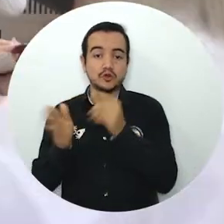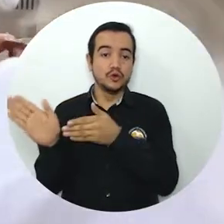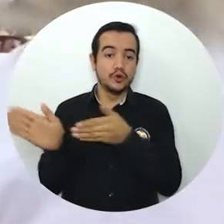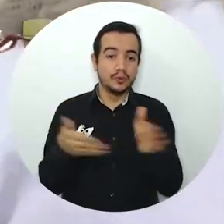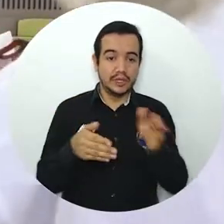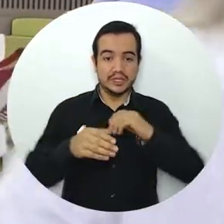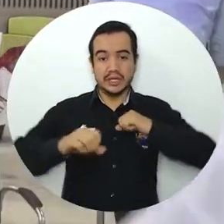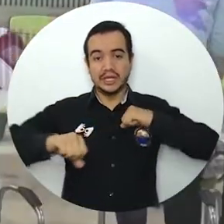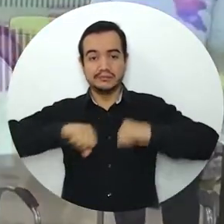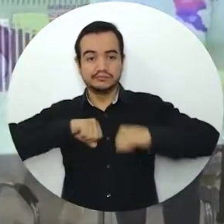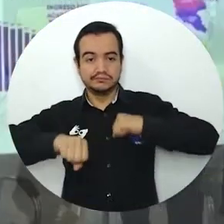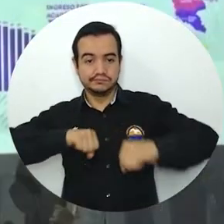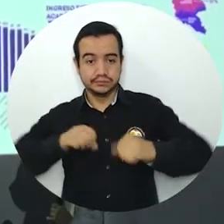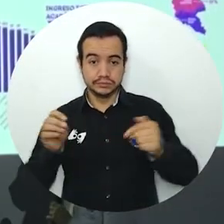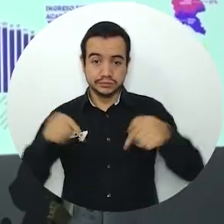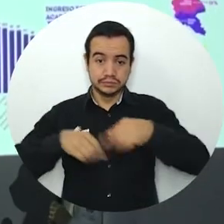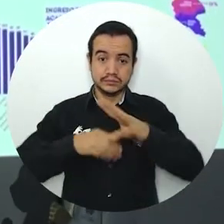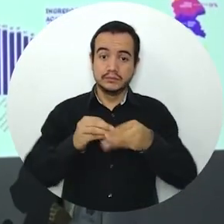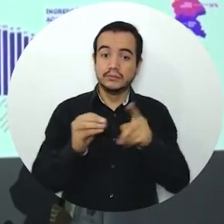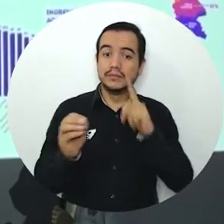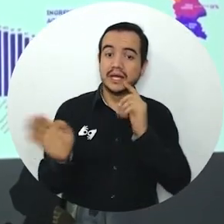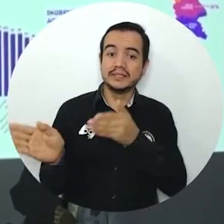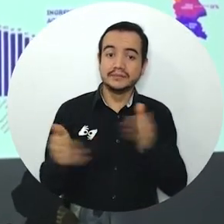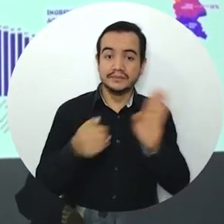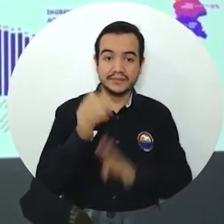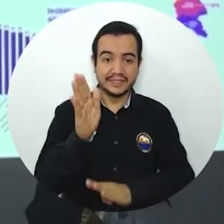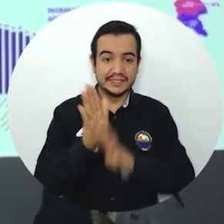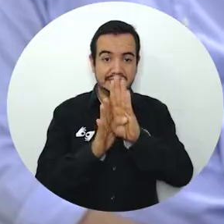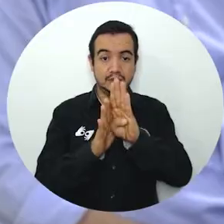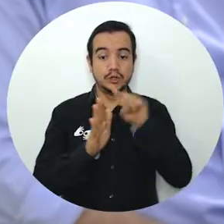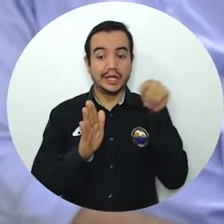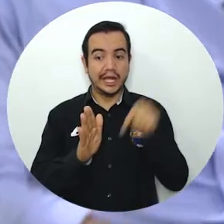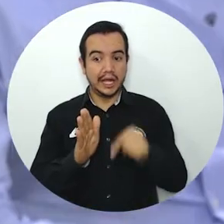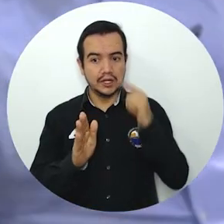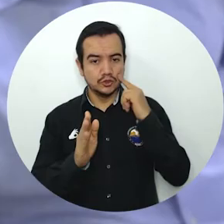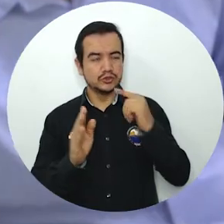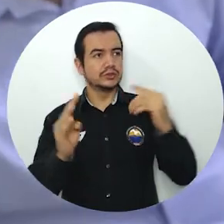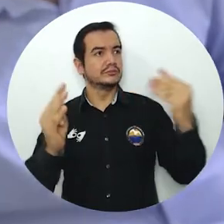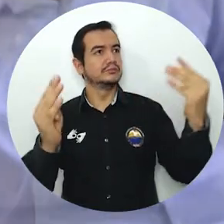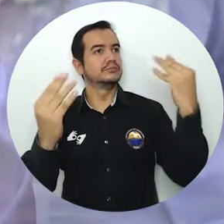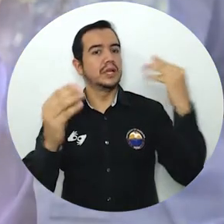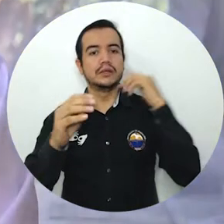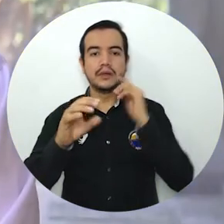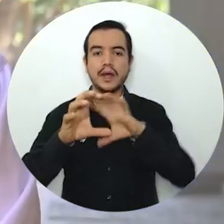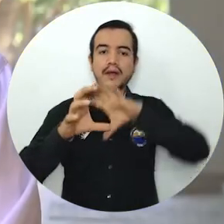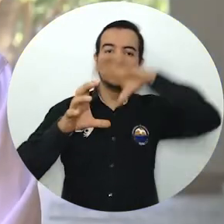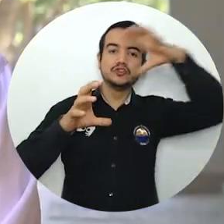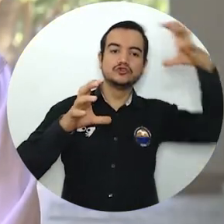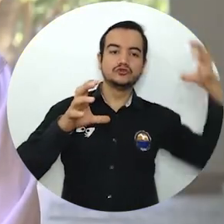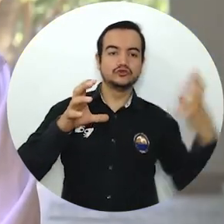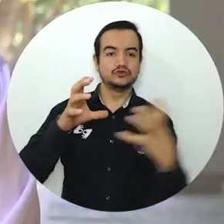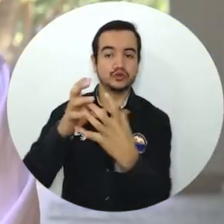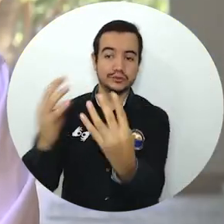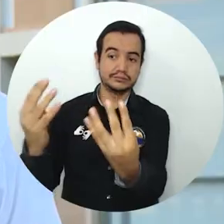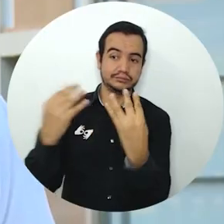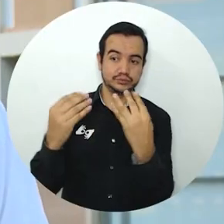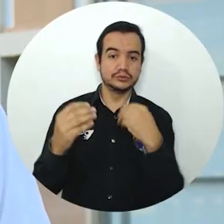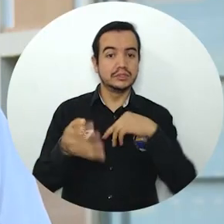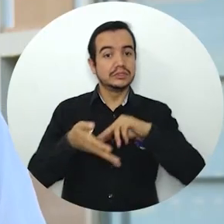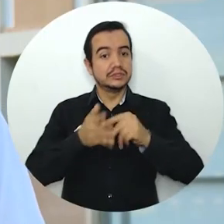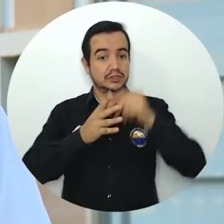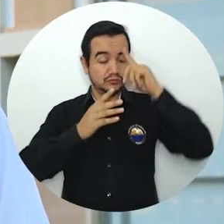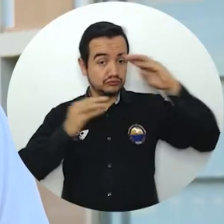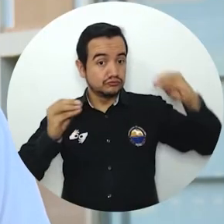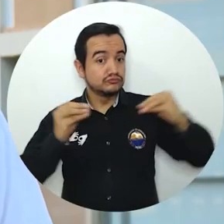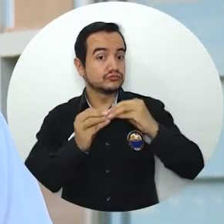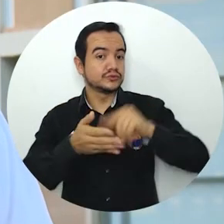institucional, en el plan de desarrollo. Esta internacionalización ha permitido iniciar contactos muy importantes. Ha sido